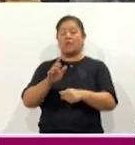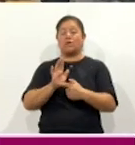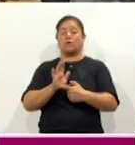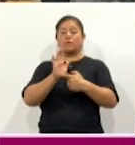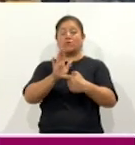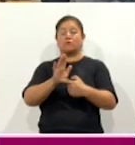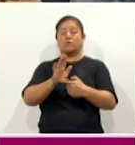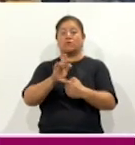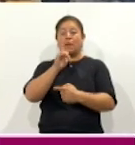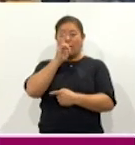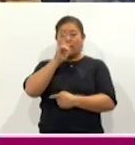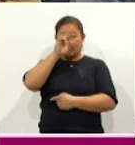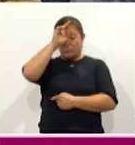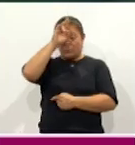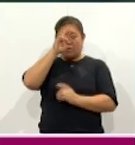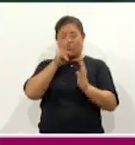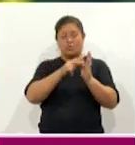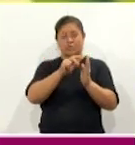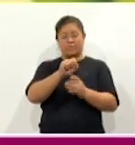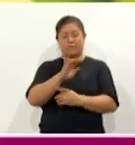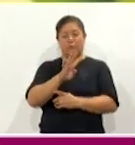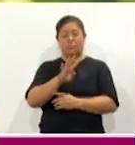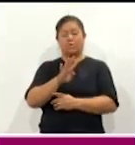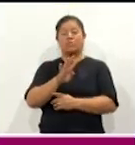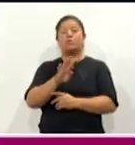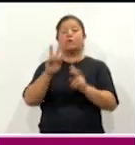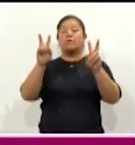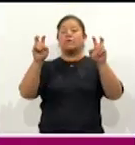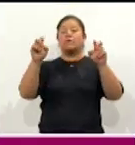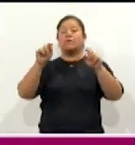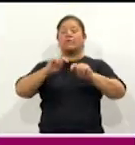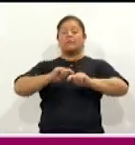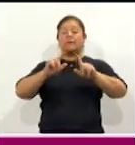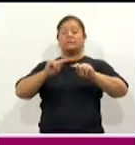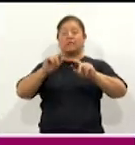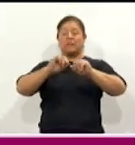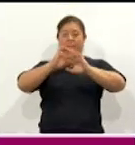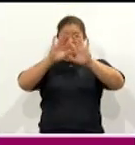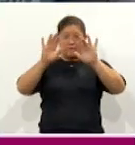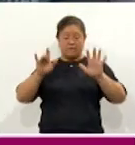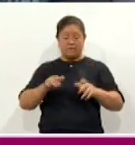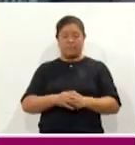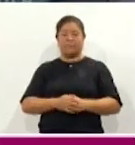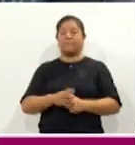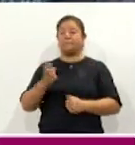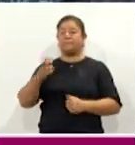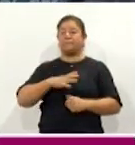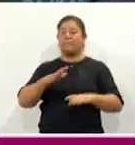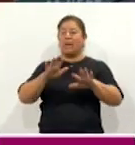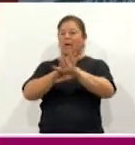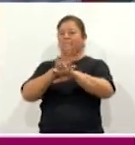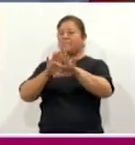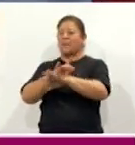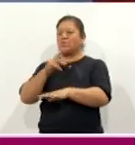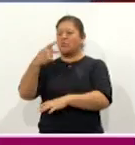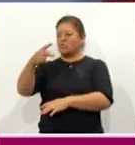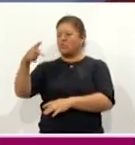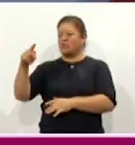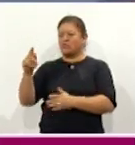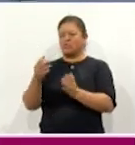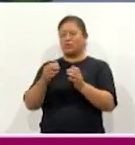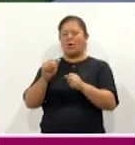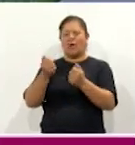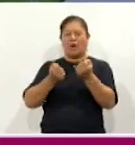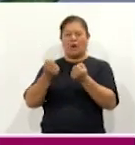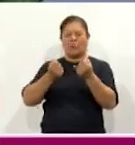avistamiento de Luciérnagas 2024, Tlaxcala, Brilla. A través de este instrumento será renovado todo el parque vehicular de Ángeles Verdes. Para